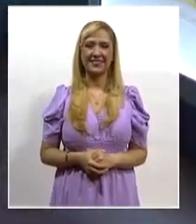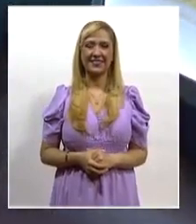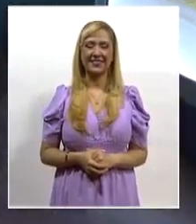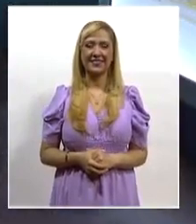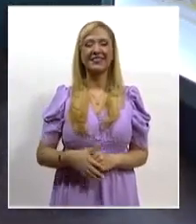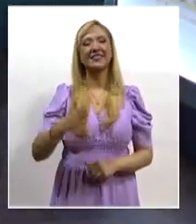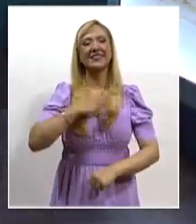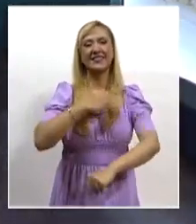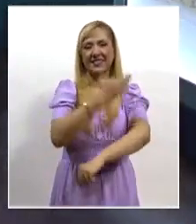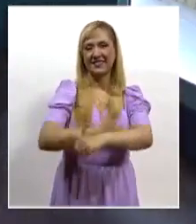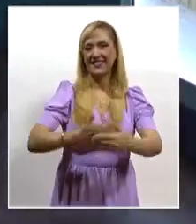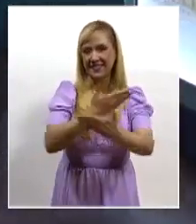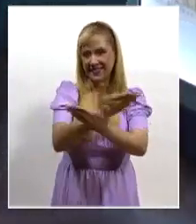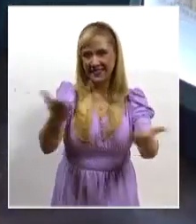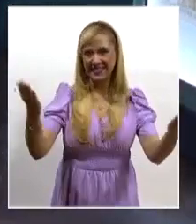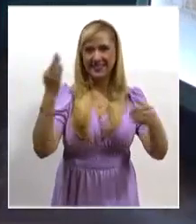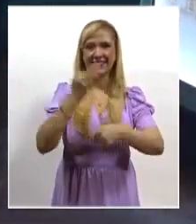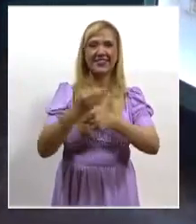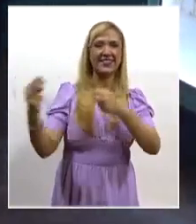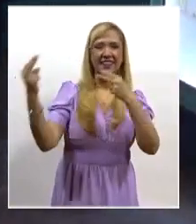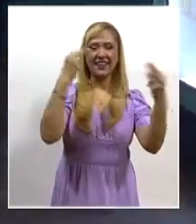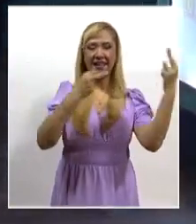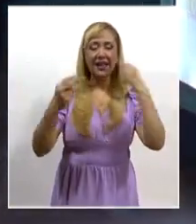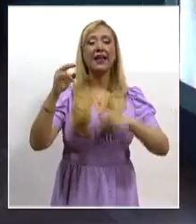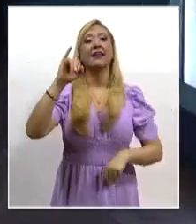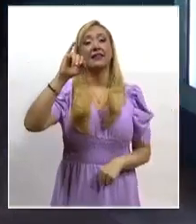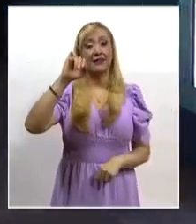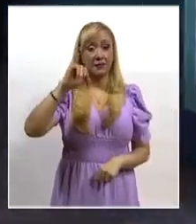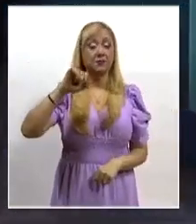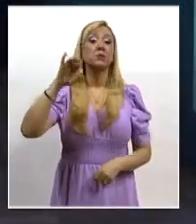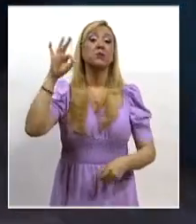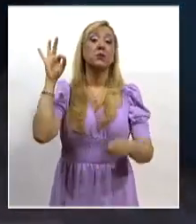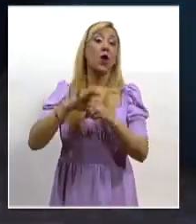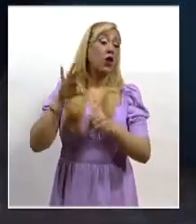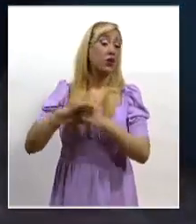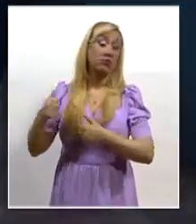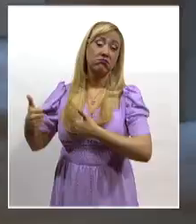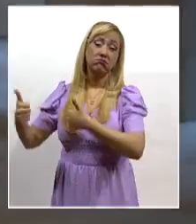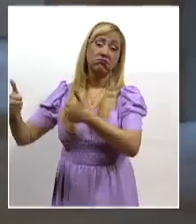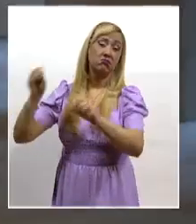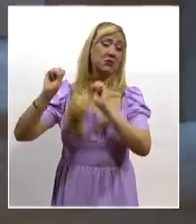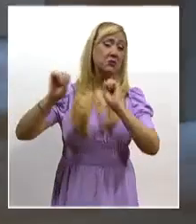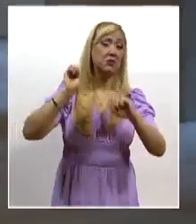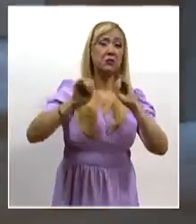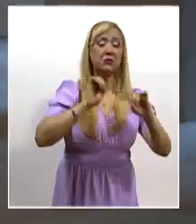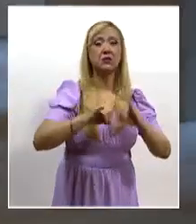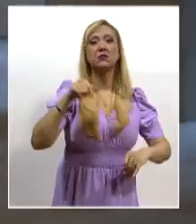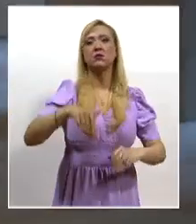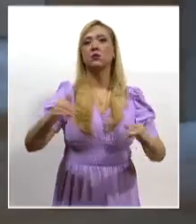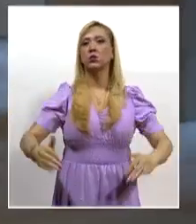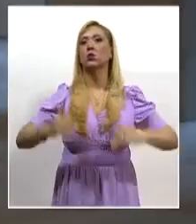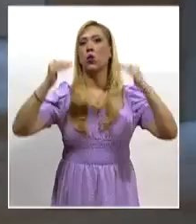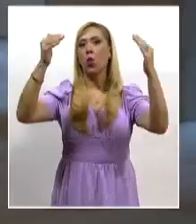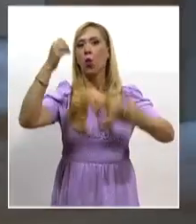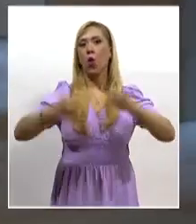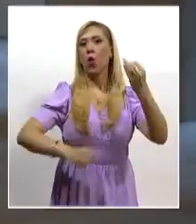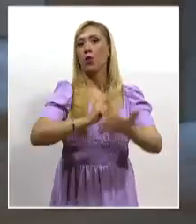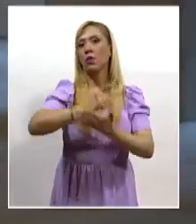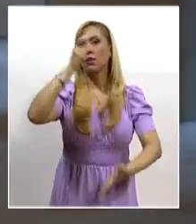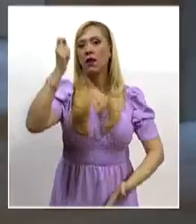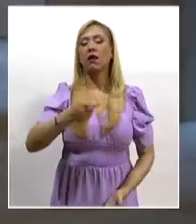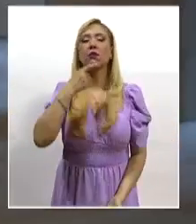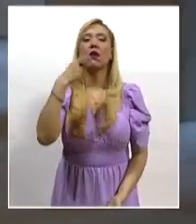Muy buenas tardes a todas las personas que siguen esta transmisión. Por mayoría de votos, el Pleno de la Suprema Corte de Justicia